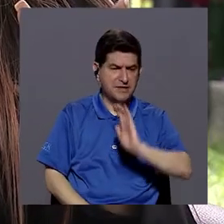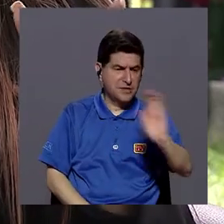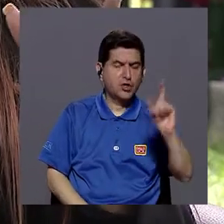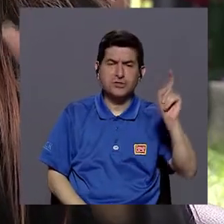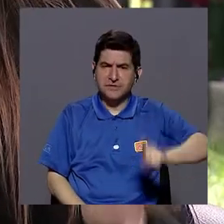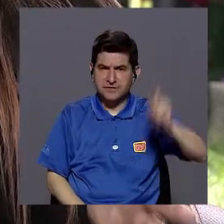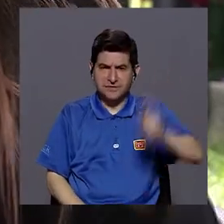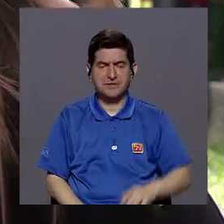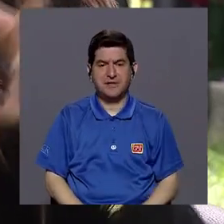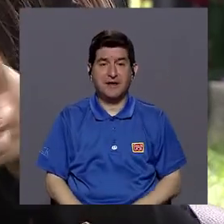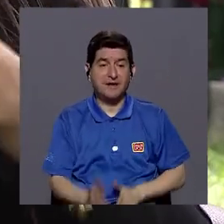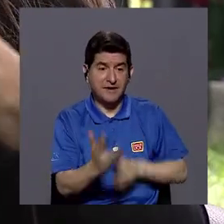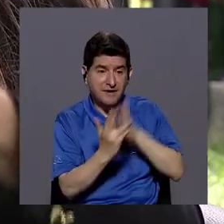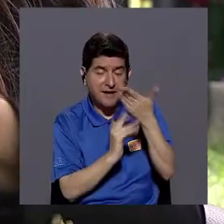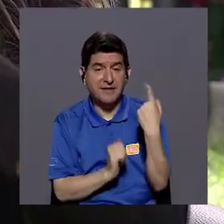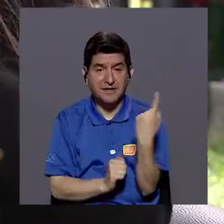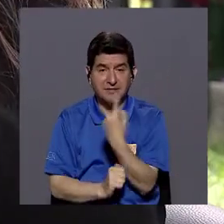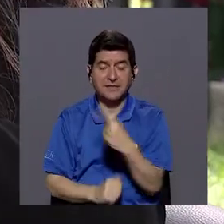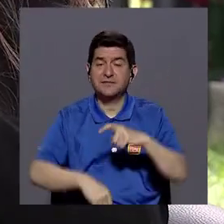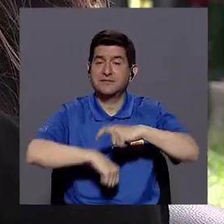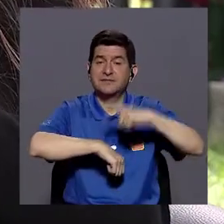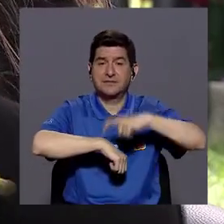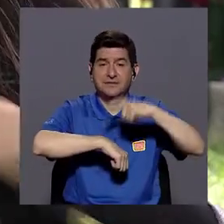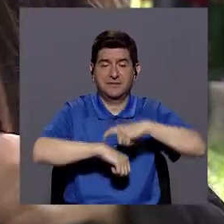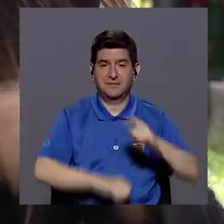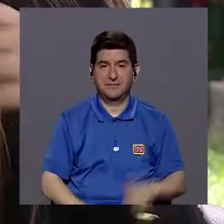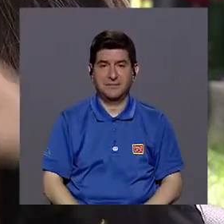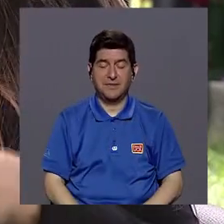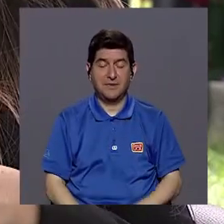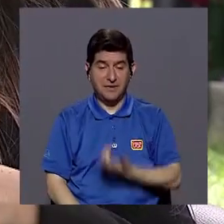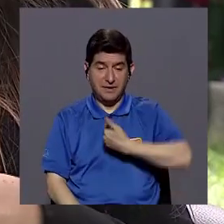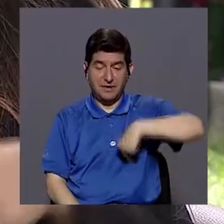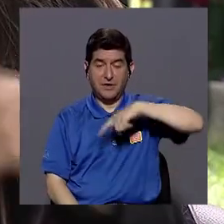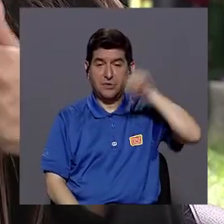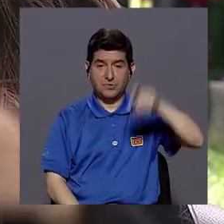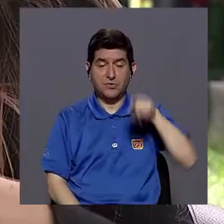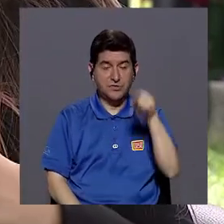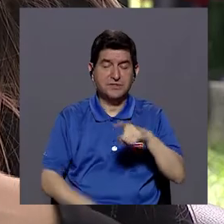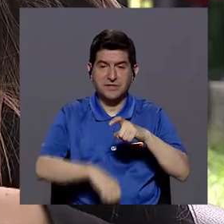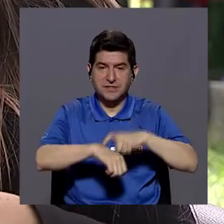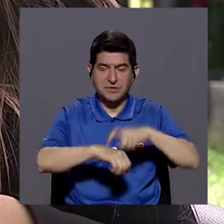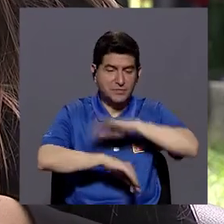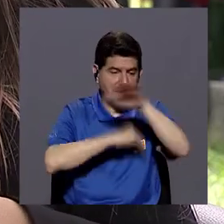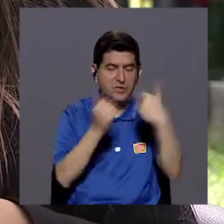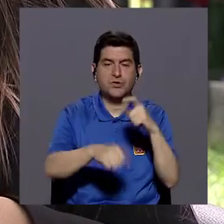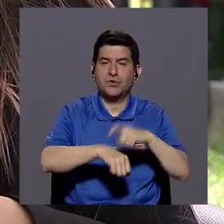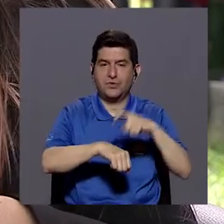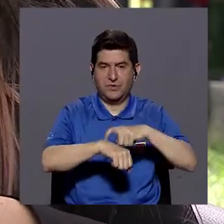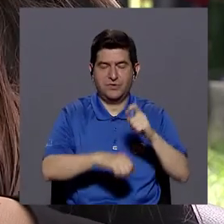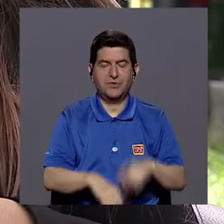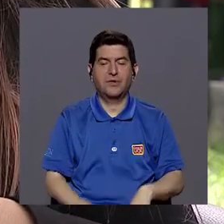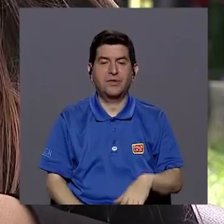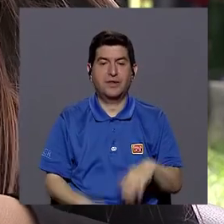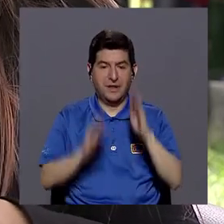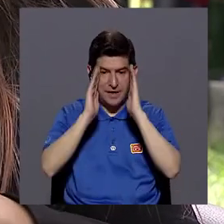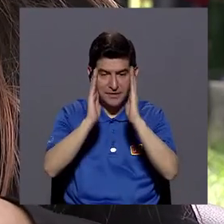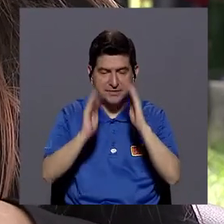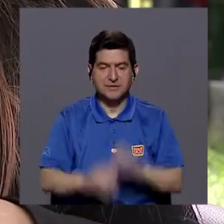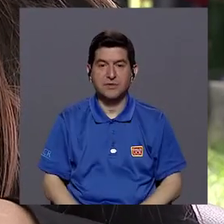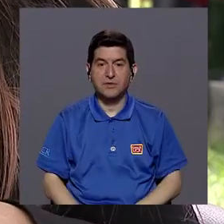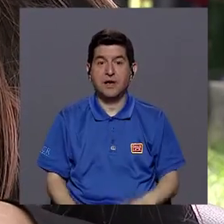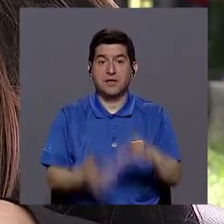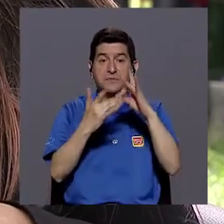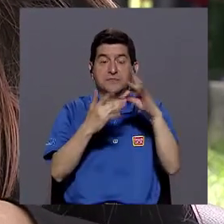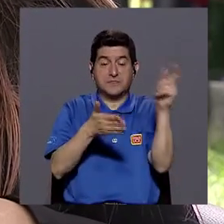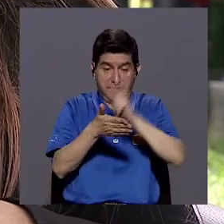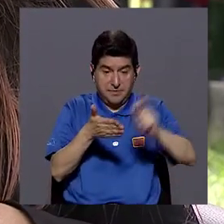necesita a través de cada una de estas etapas y que nosotros tenemos que estar ahí presentes en todas las etapas, inclusive ya cuando estamos hablando de